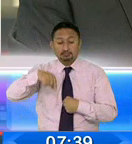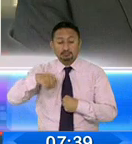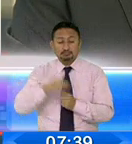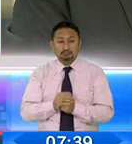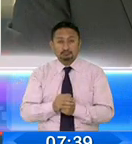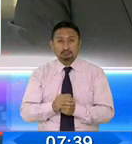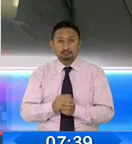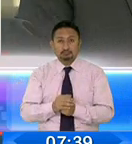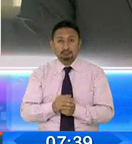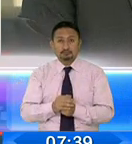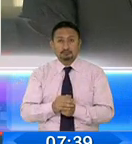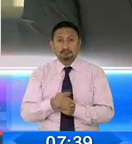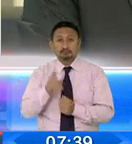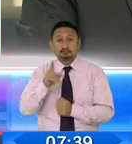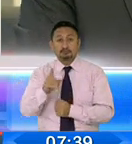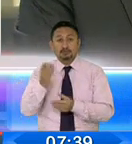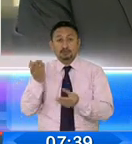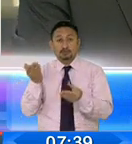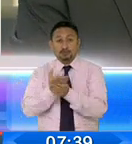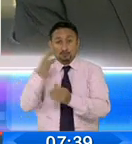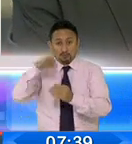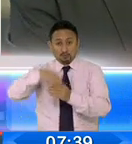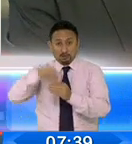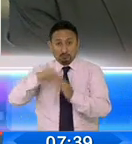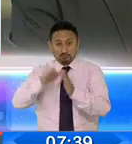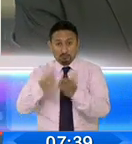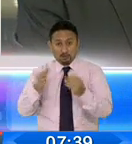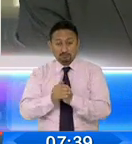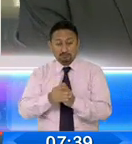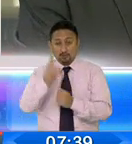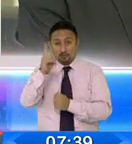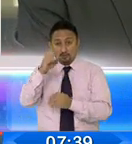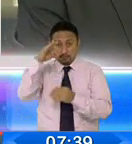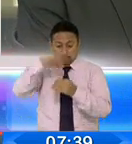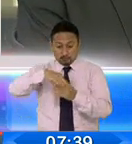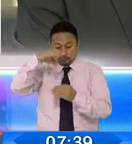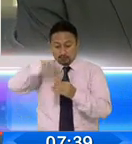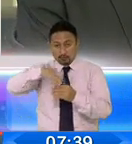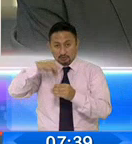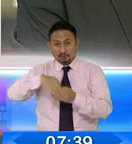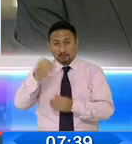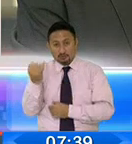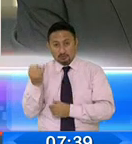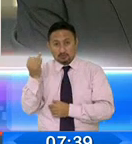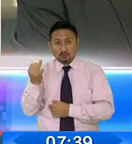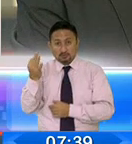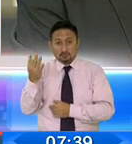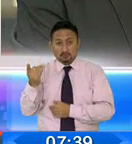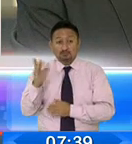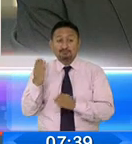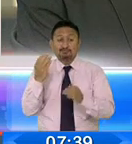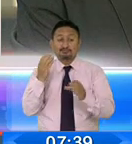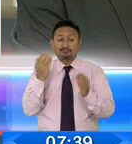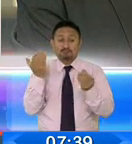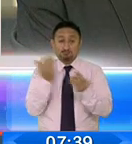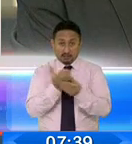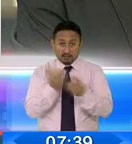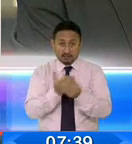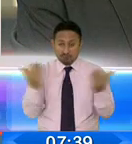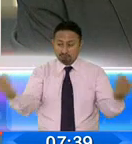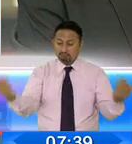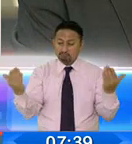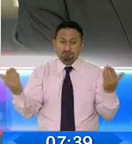las urnas para contar voto a voto y eso cotejar con las actas que están registradas.